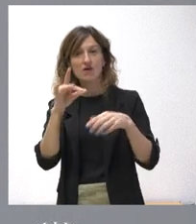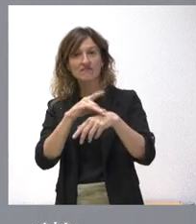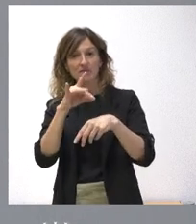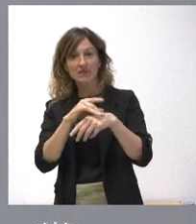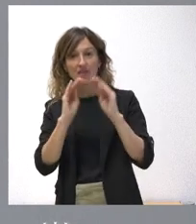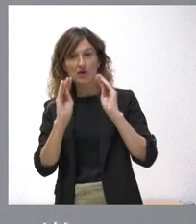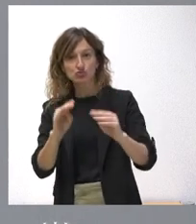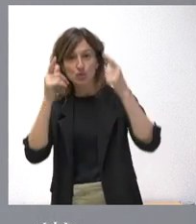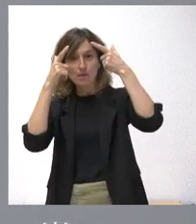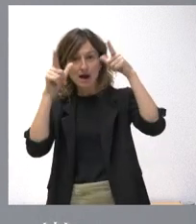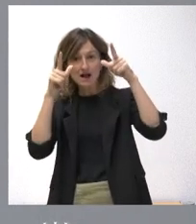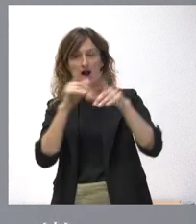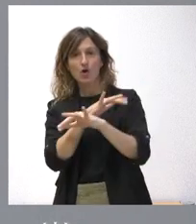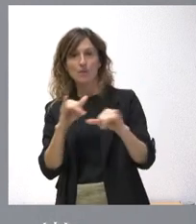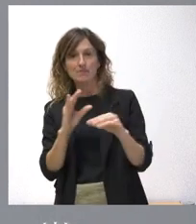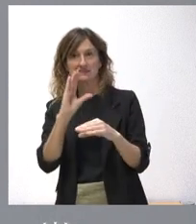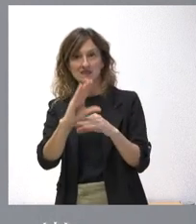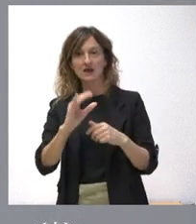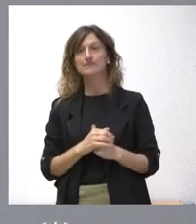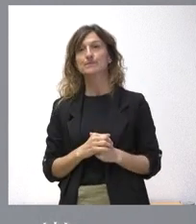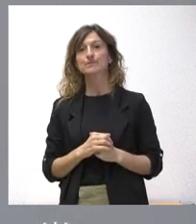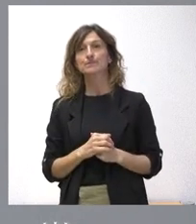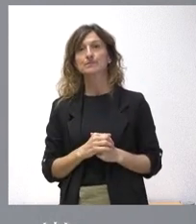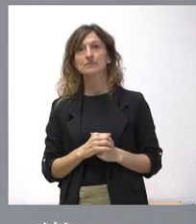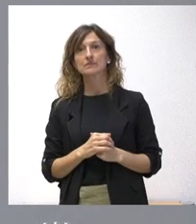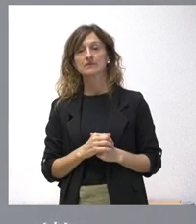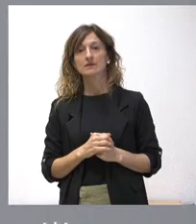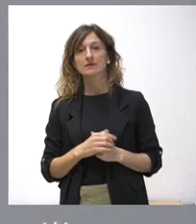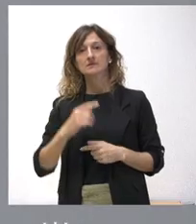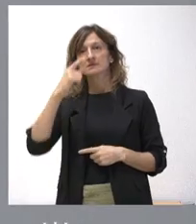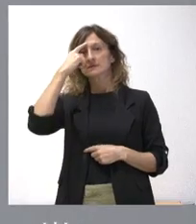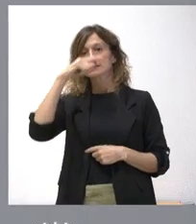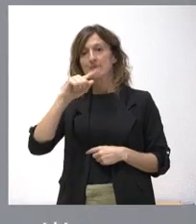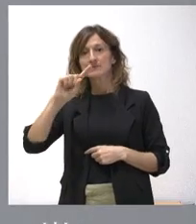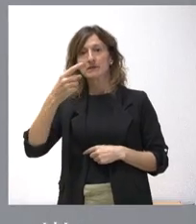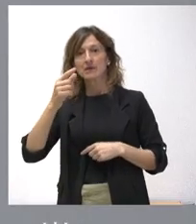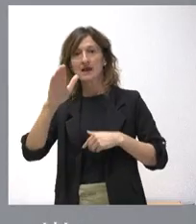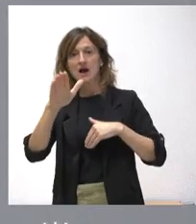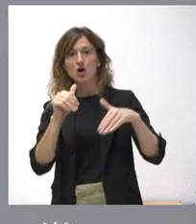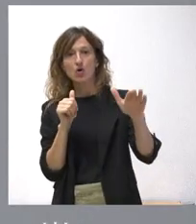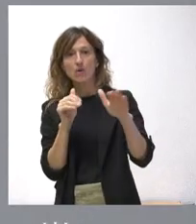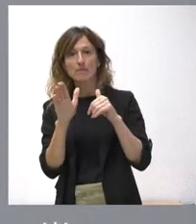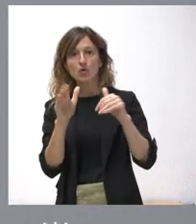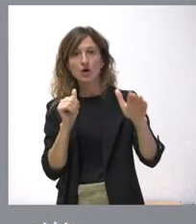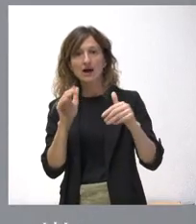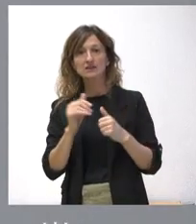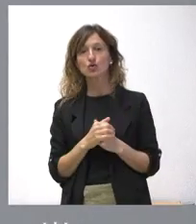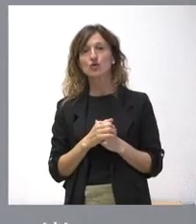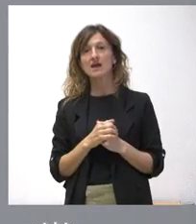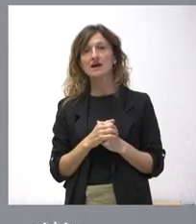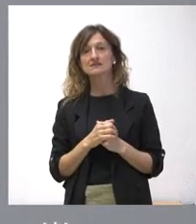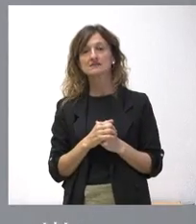hemorrágica epizogótica. Saben ustedes que tuvimos una primera convocatoria de estas líneas, que